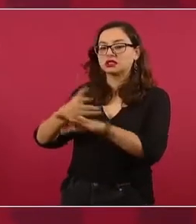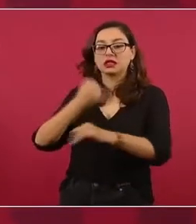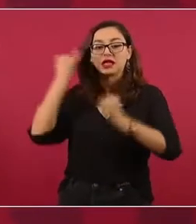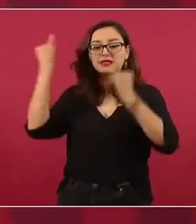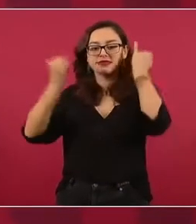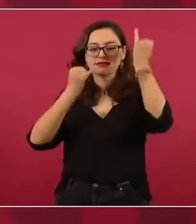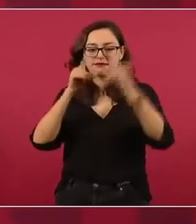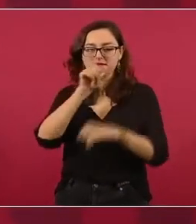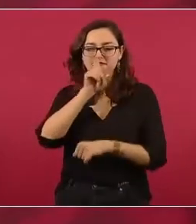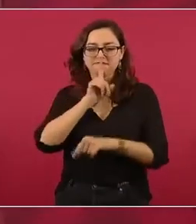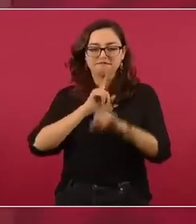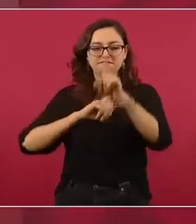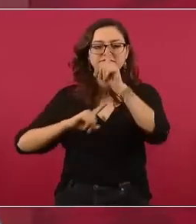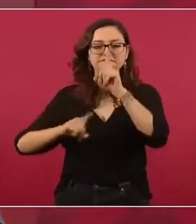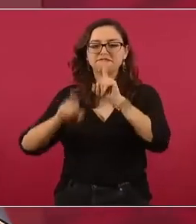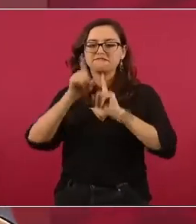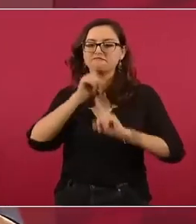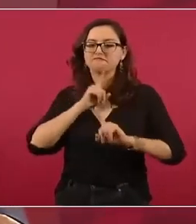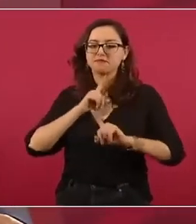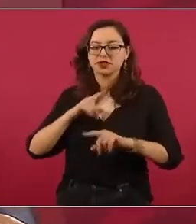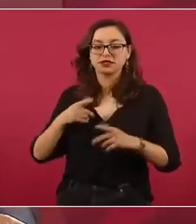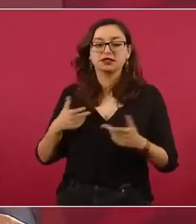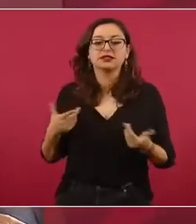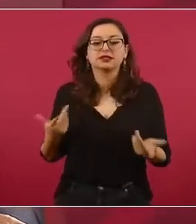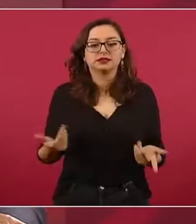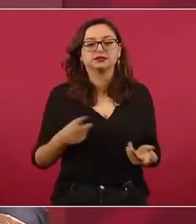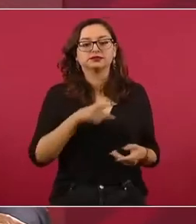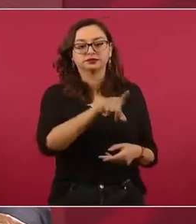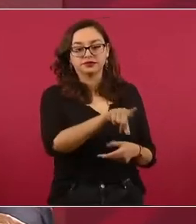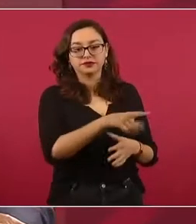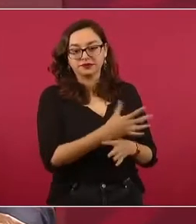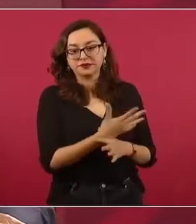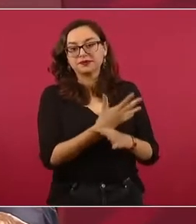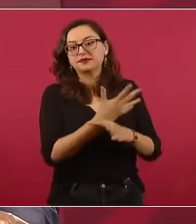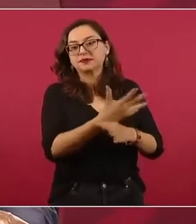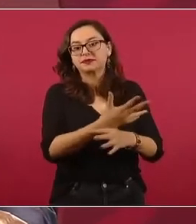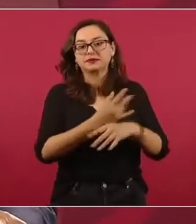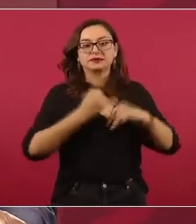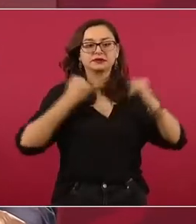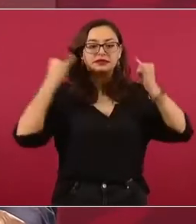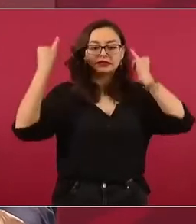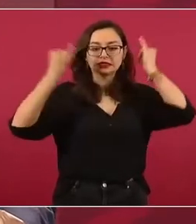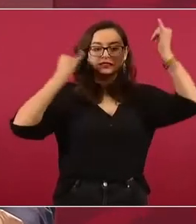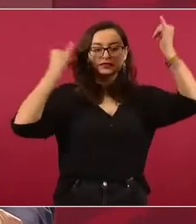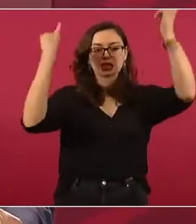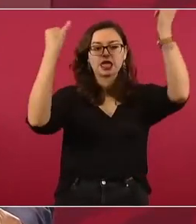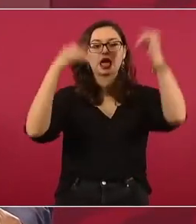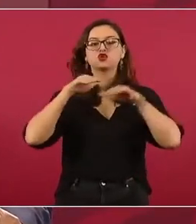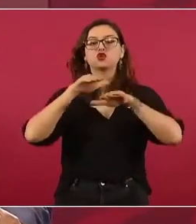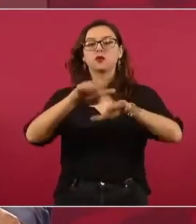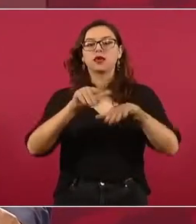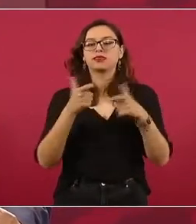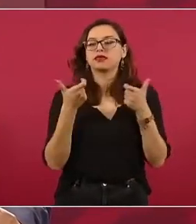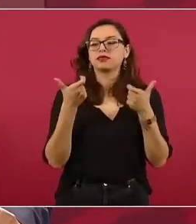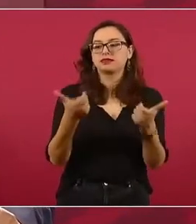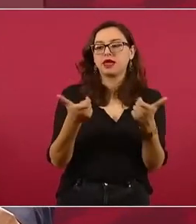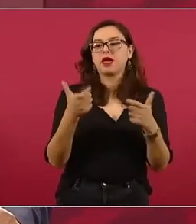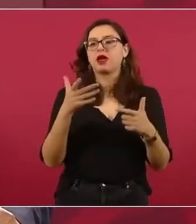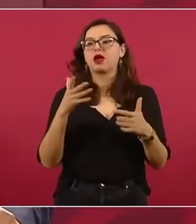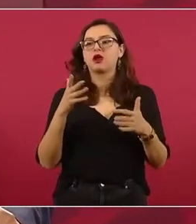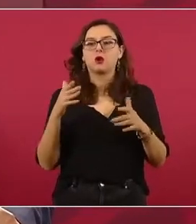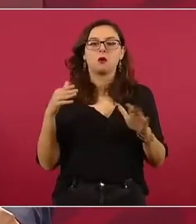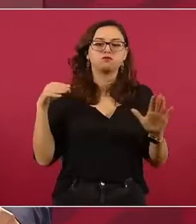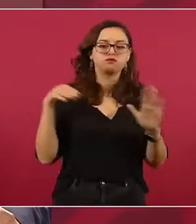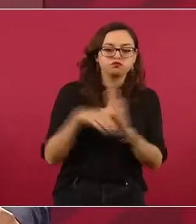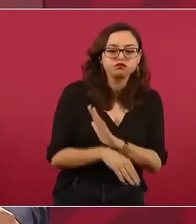a haber fuga de capital y devaluaciones y que iba